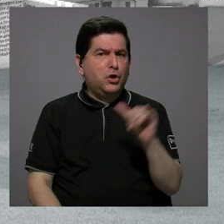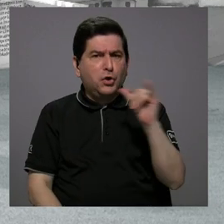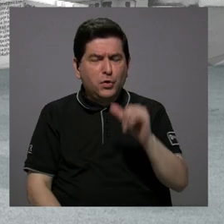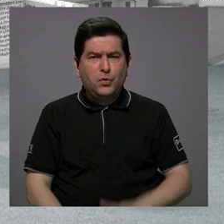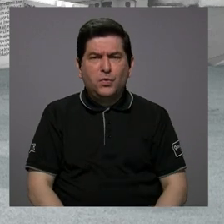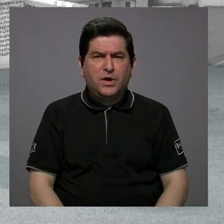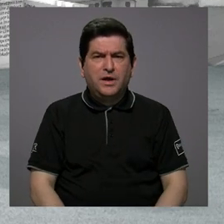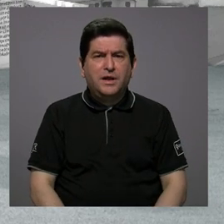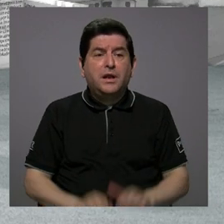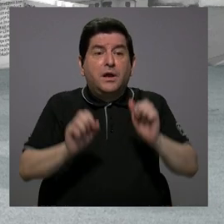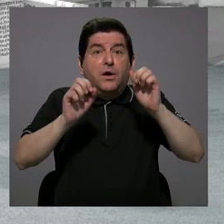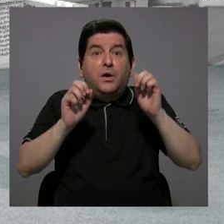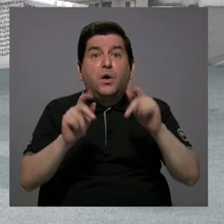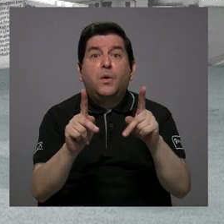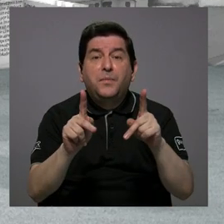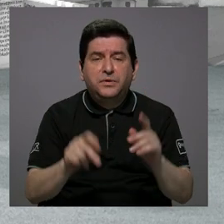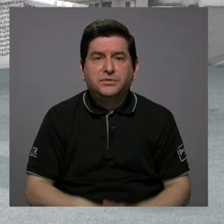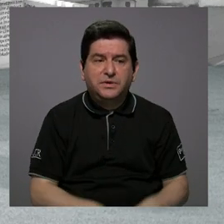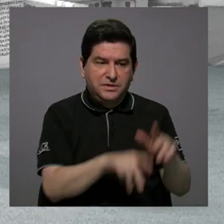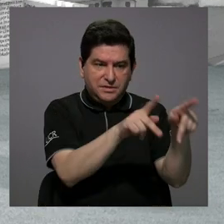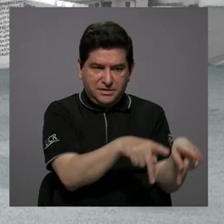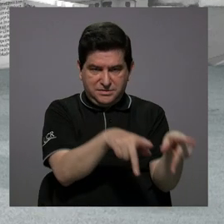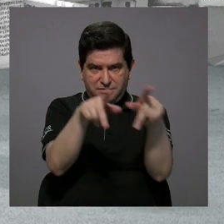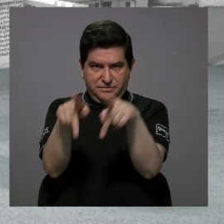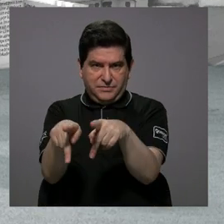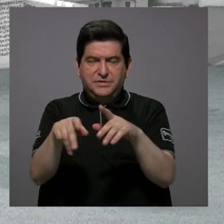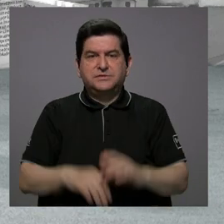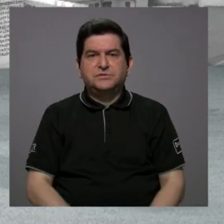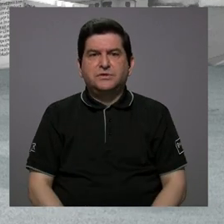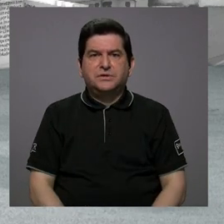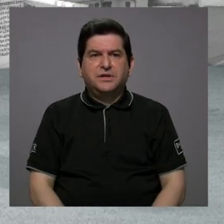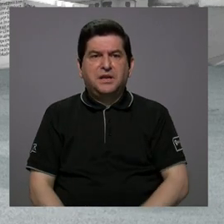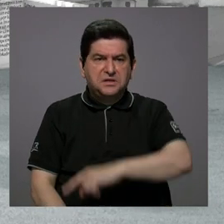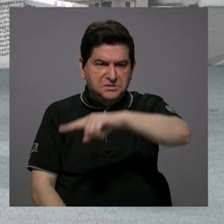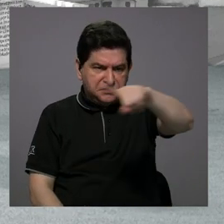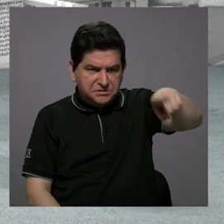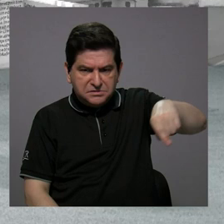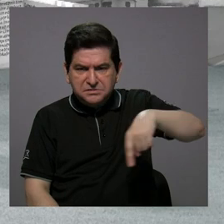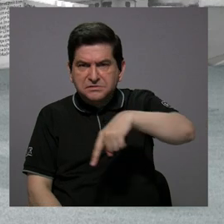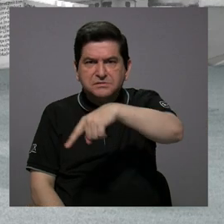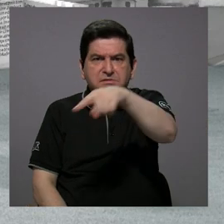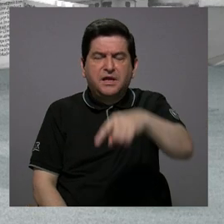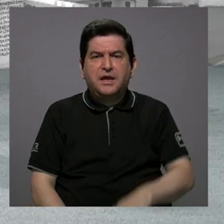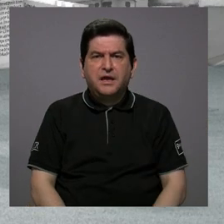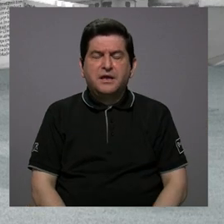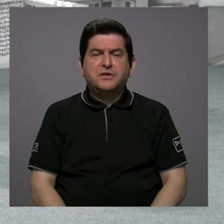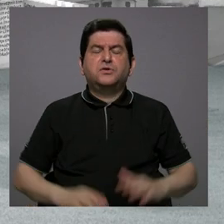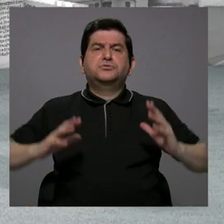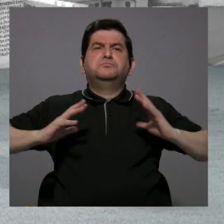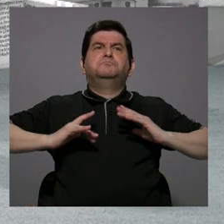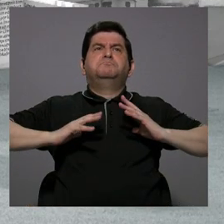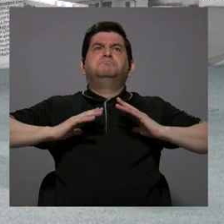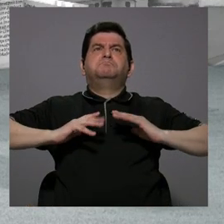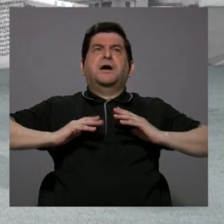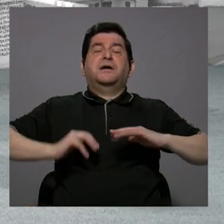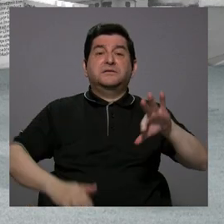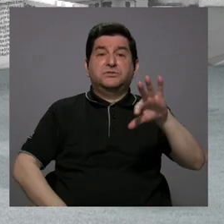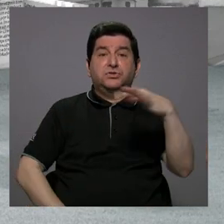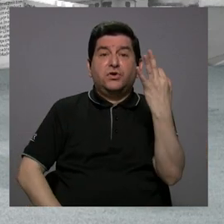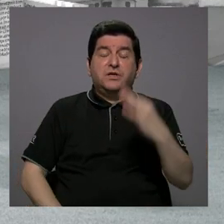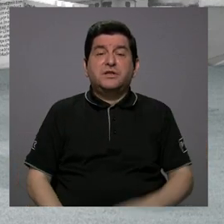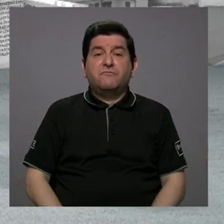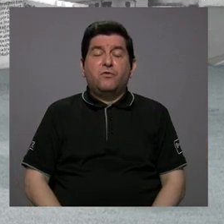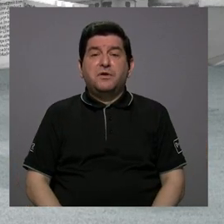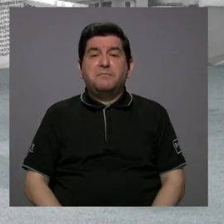de la posibilidad de que las personas puedan tomar sus vacaciones de manera